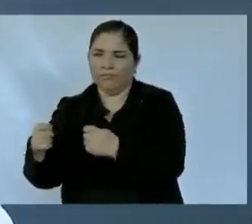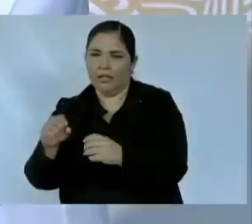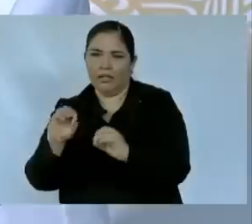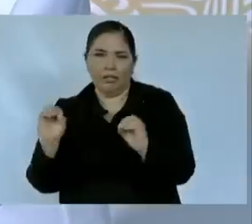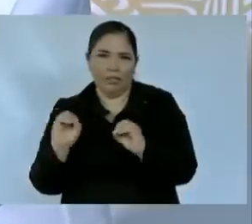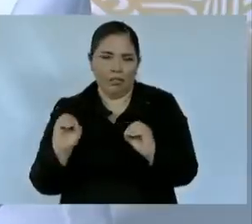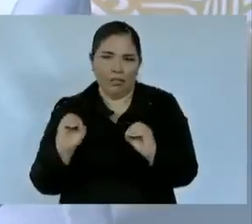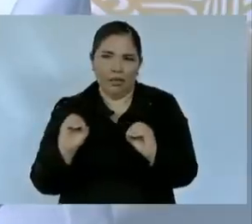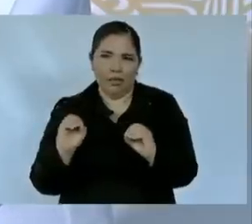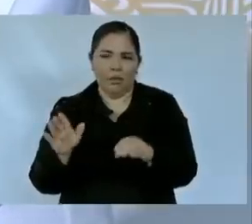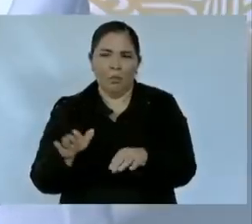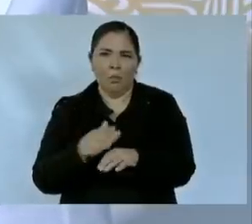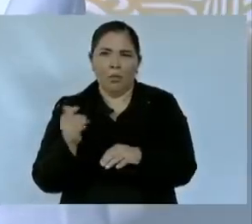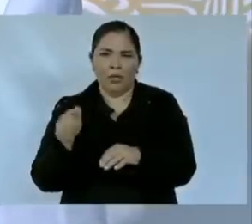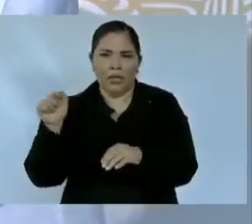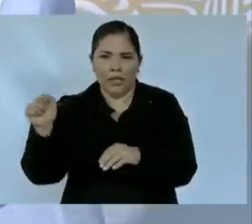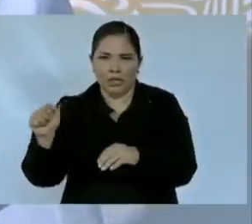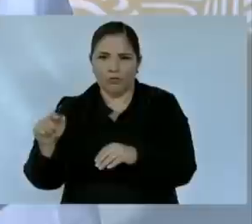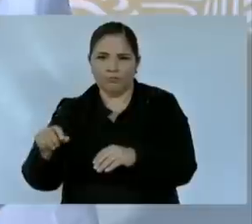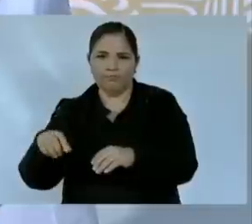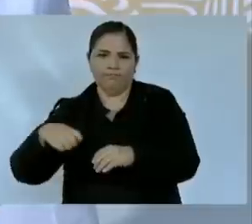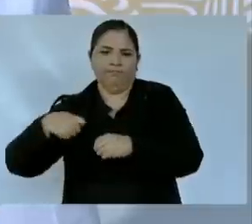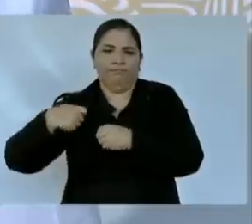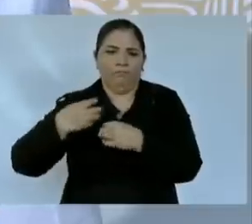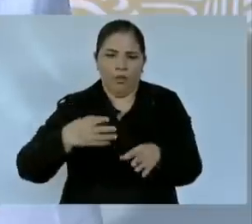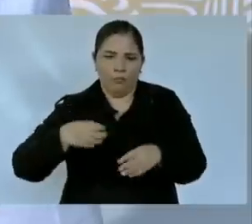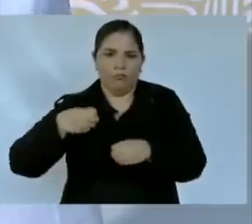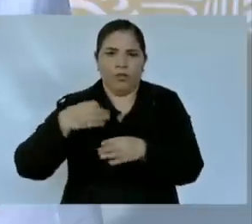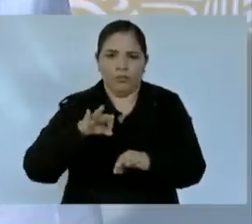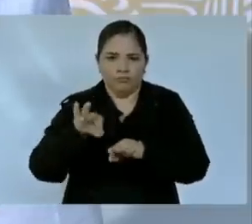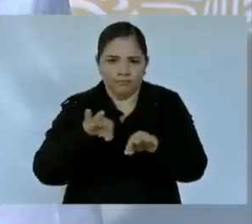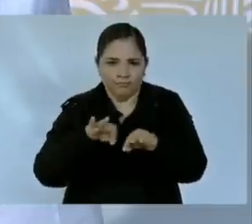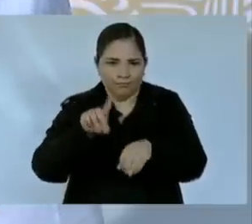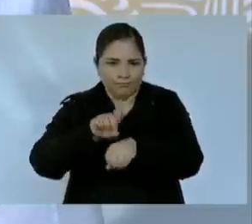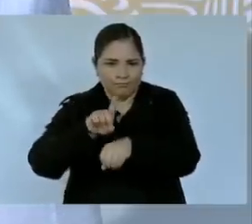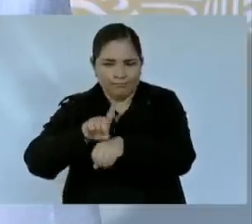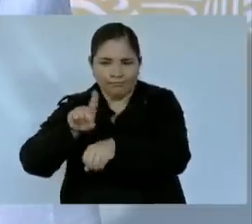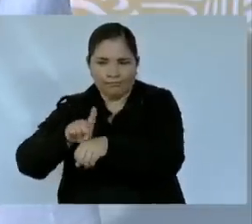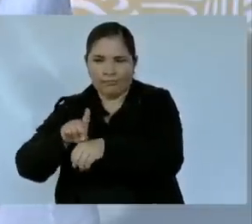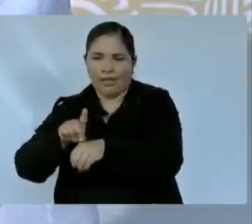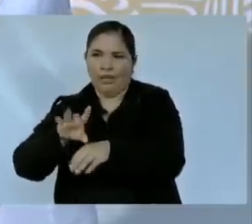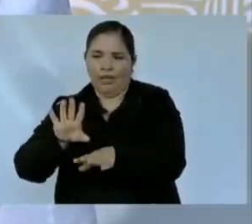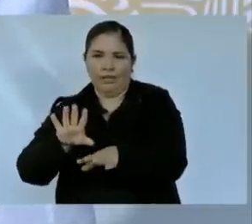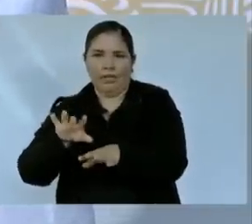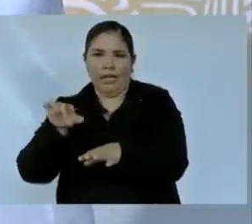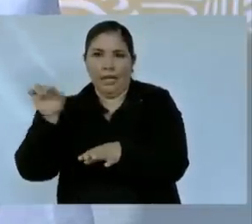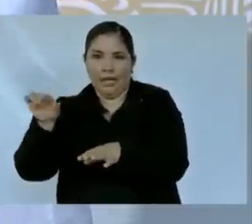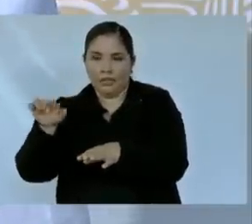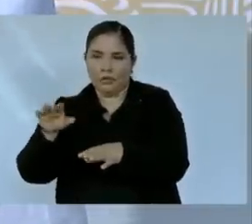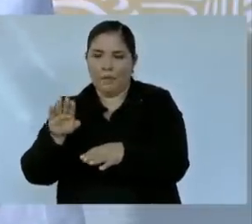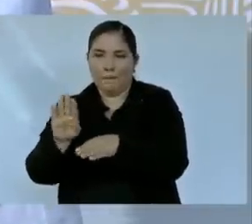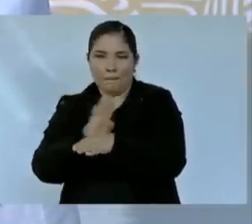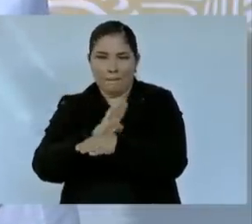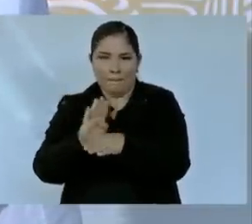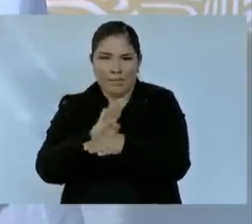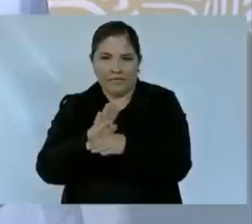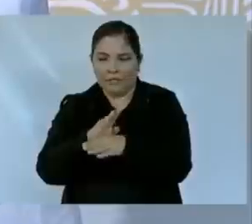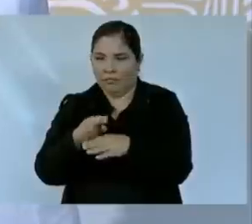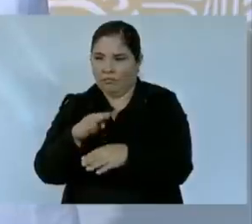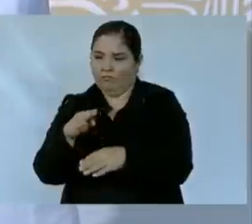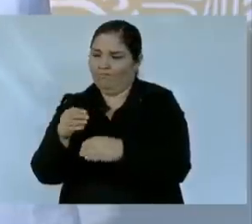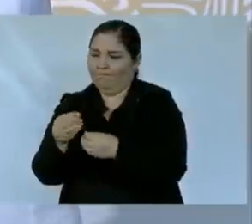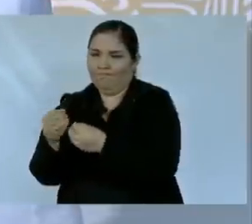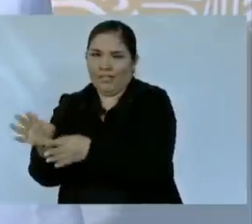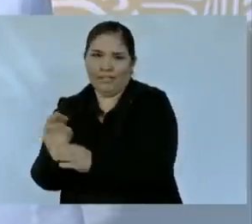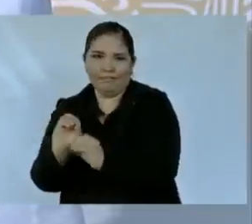ellos han aportado mucho marginados de los beneficios del desarrollo.